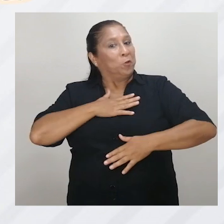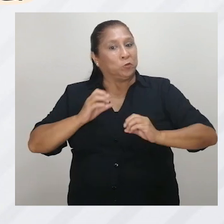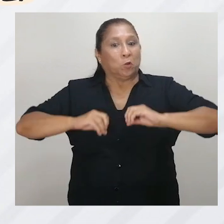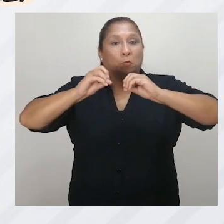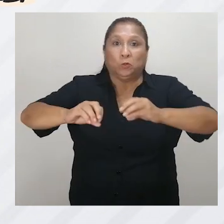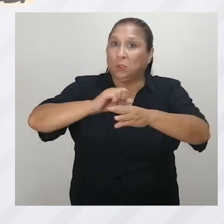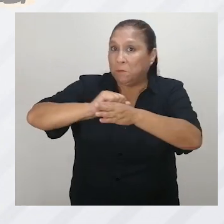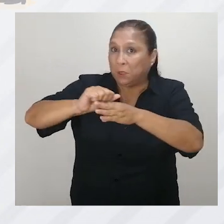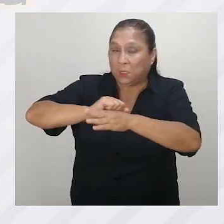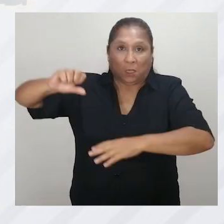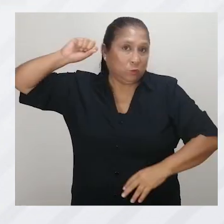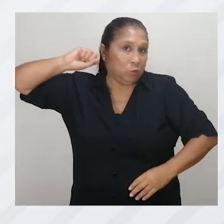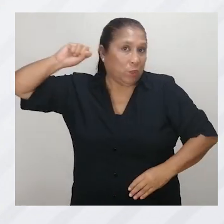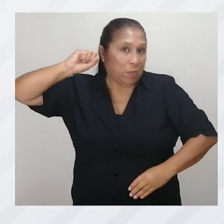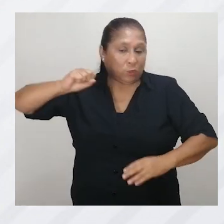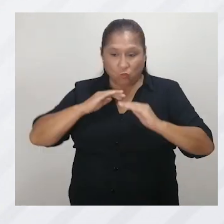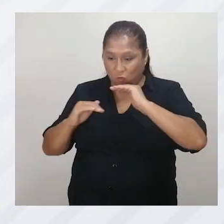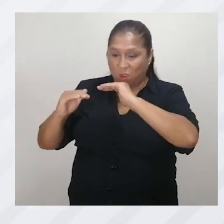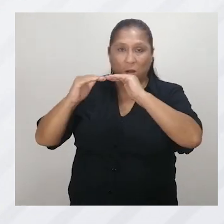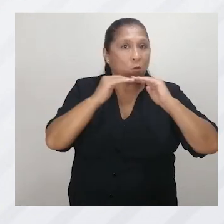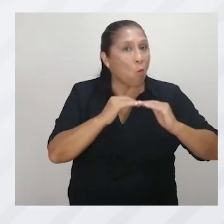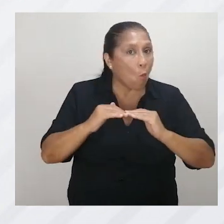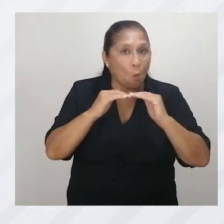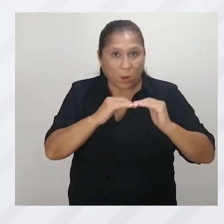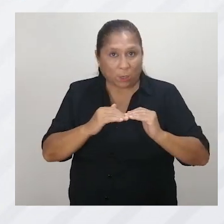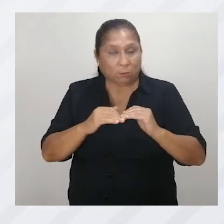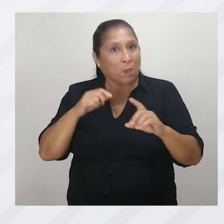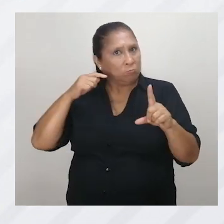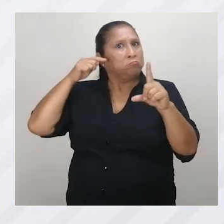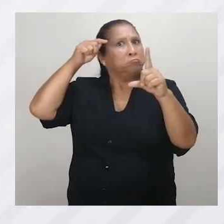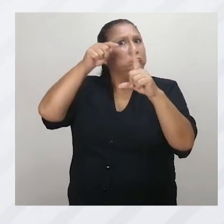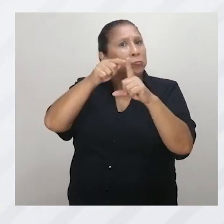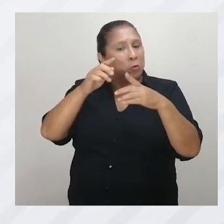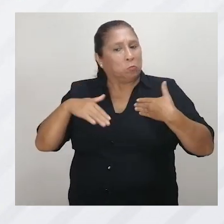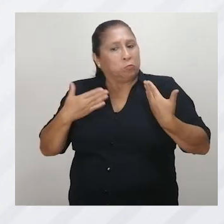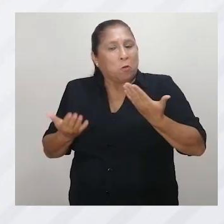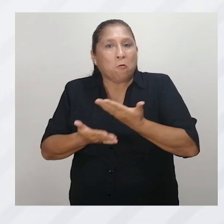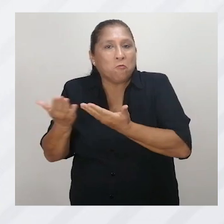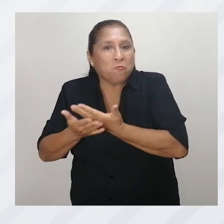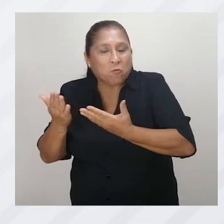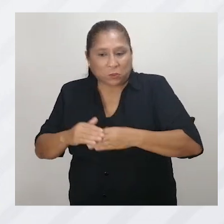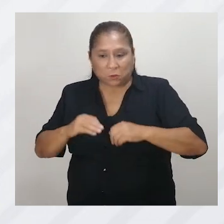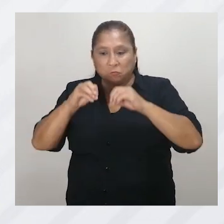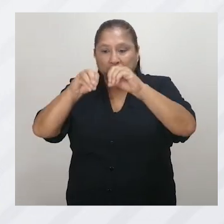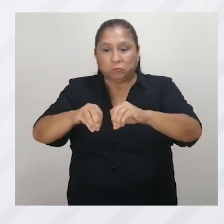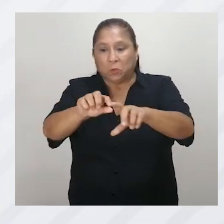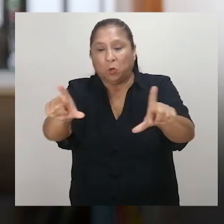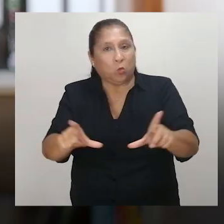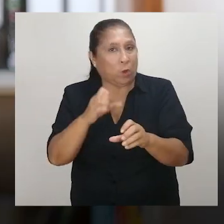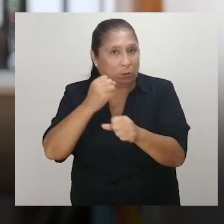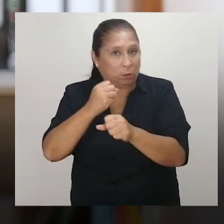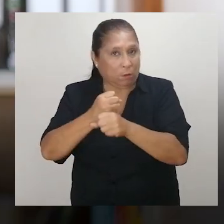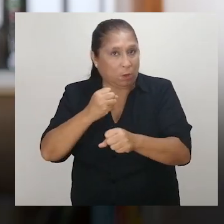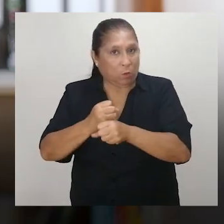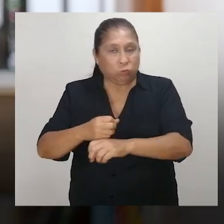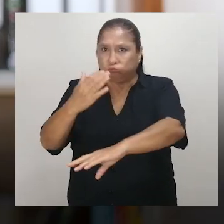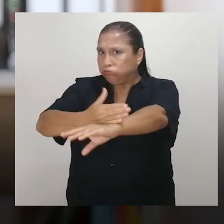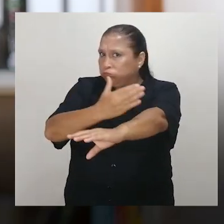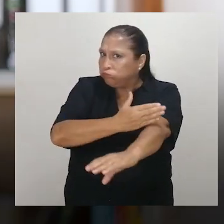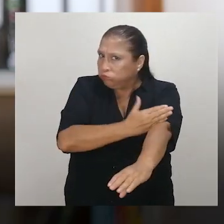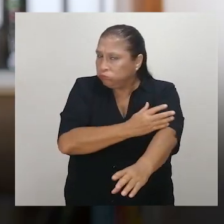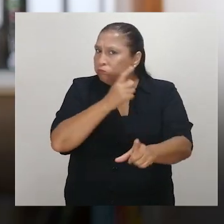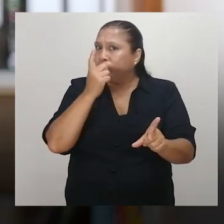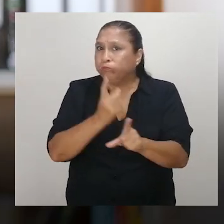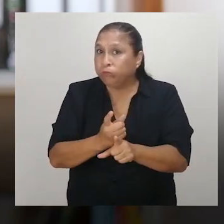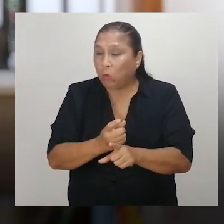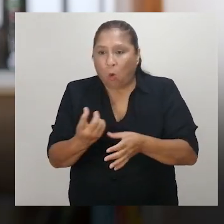o ejercicio del derecho al trabajo en igualdad de condiciones a fin de facilitar el acceso a un puesto de trabajo, el desarrollo eficiente del